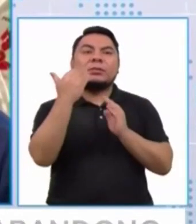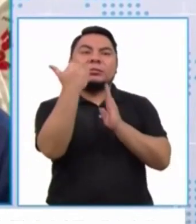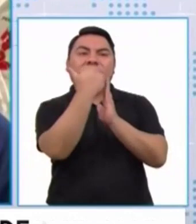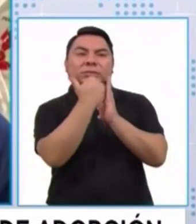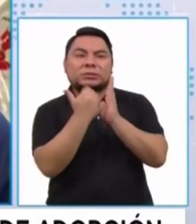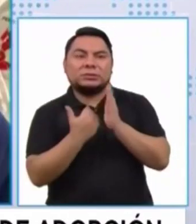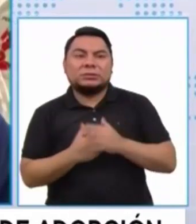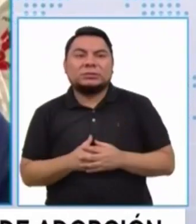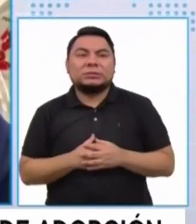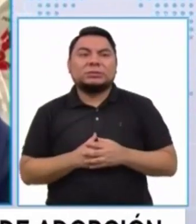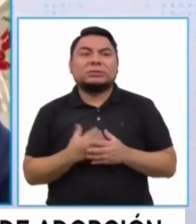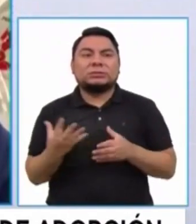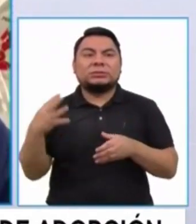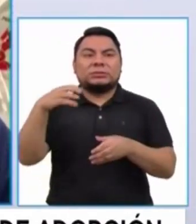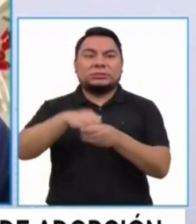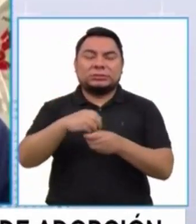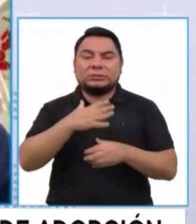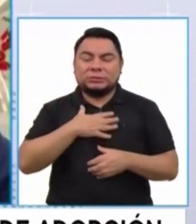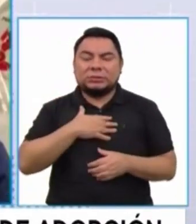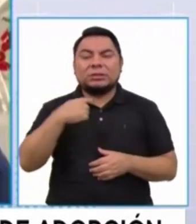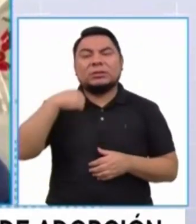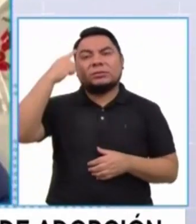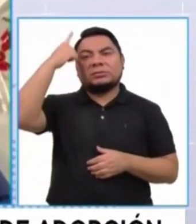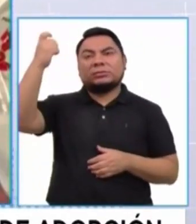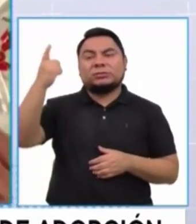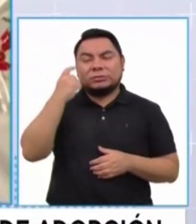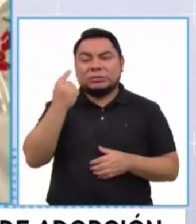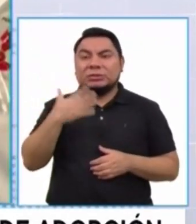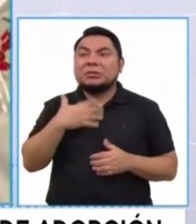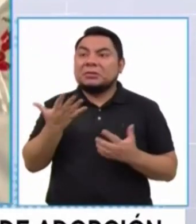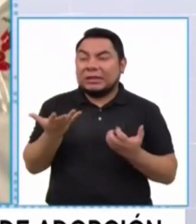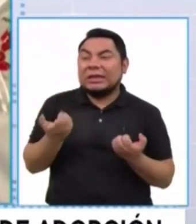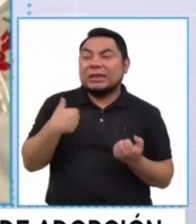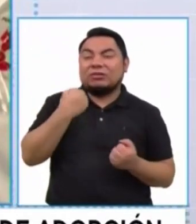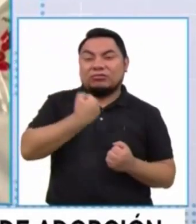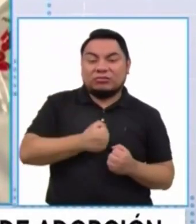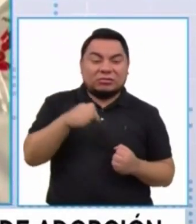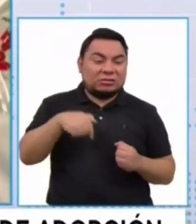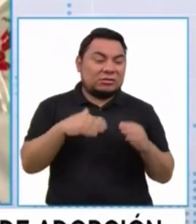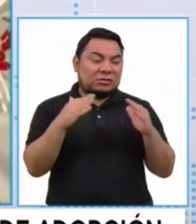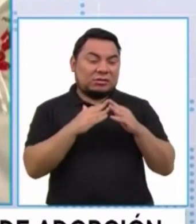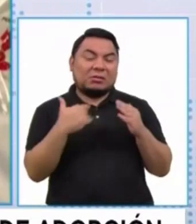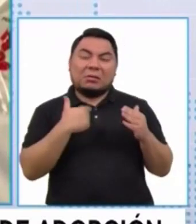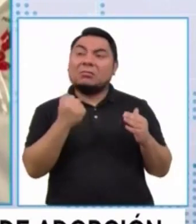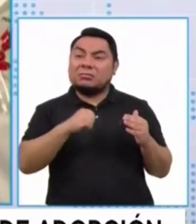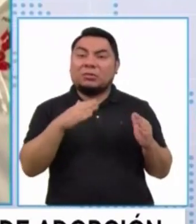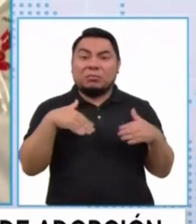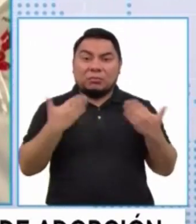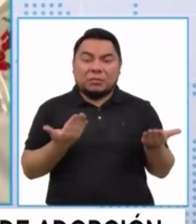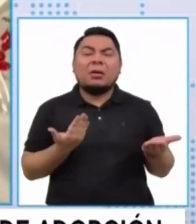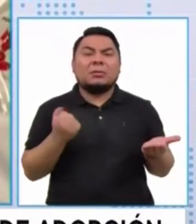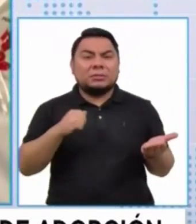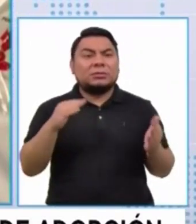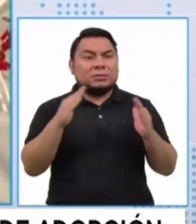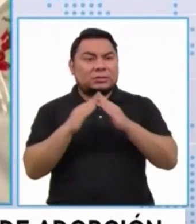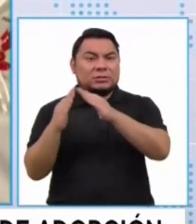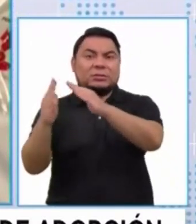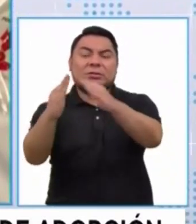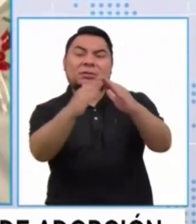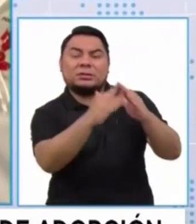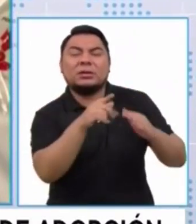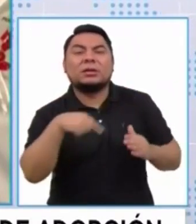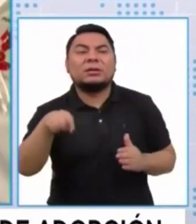bueno, es parte de nuestros sueños que van a conquistar las casas de acogida. Son aquellas casas donde